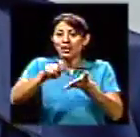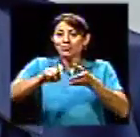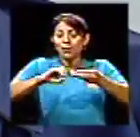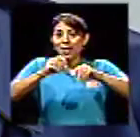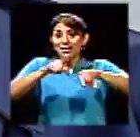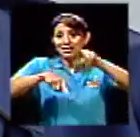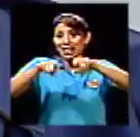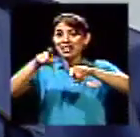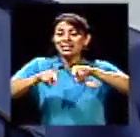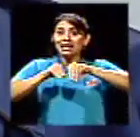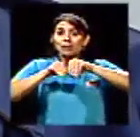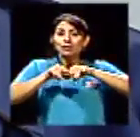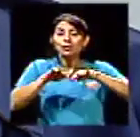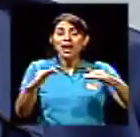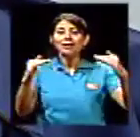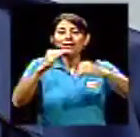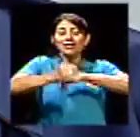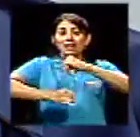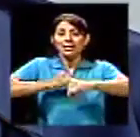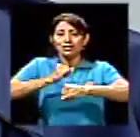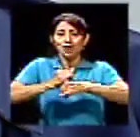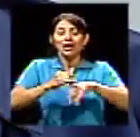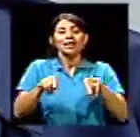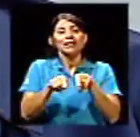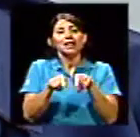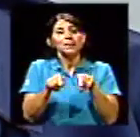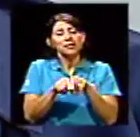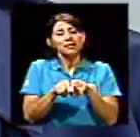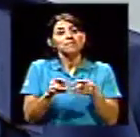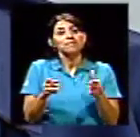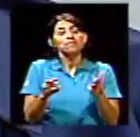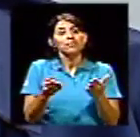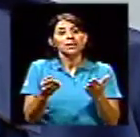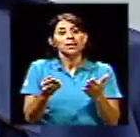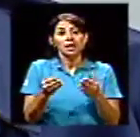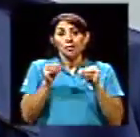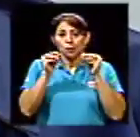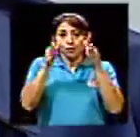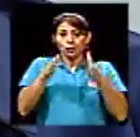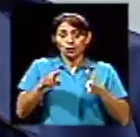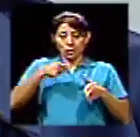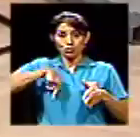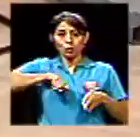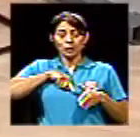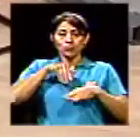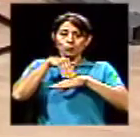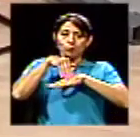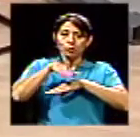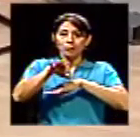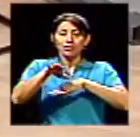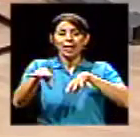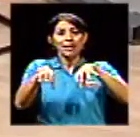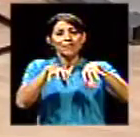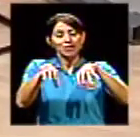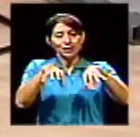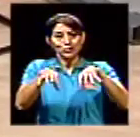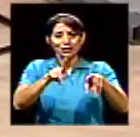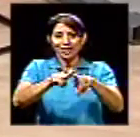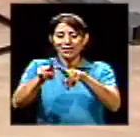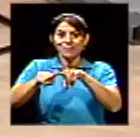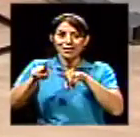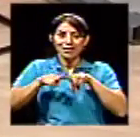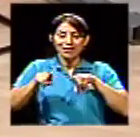sentido. Y también a través de... de mandar también profesores de nosotros a eventos académicos, digamos, y